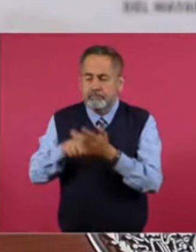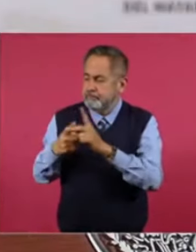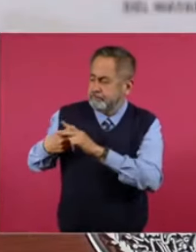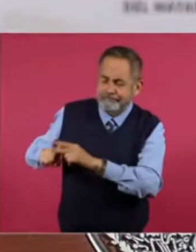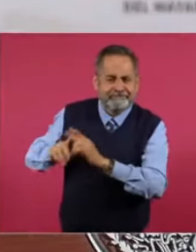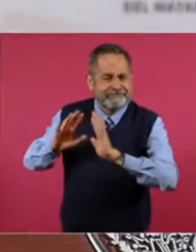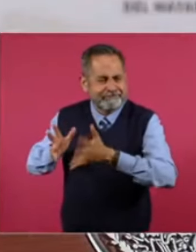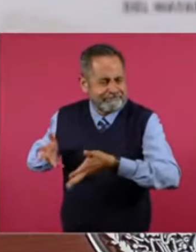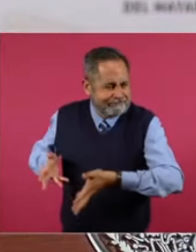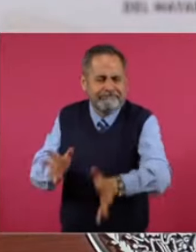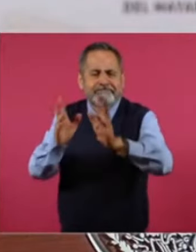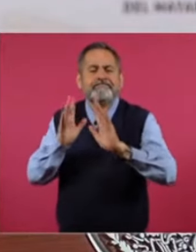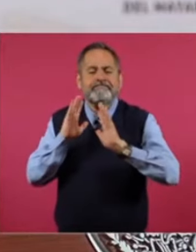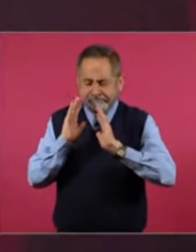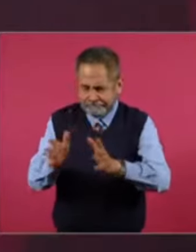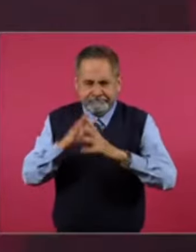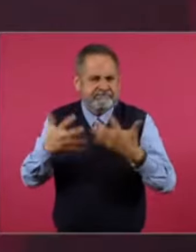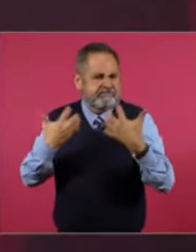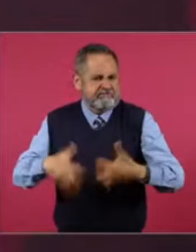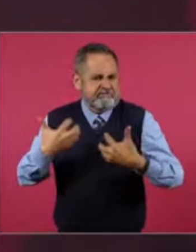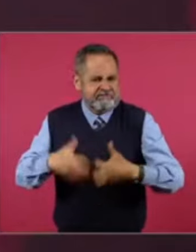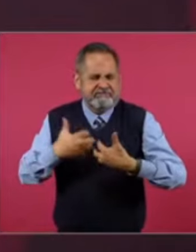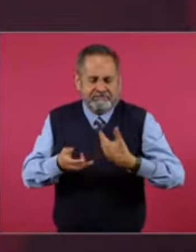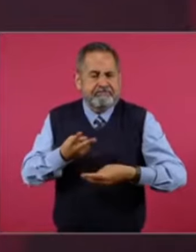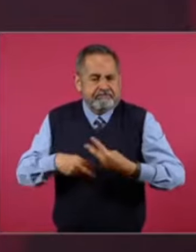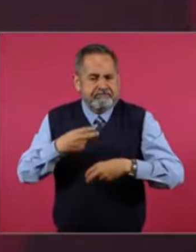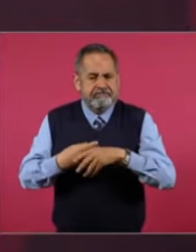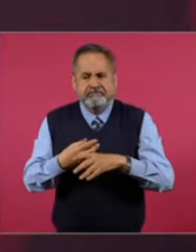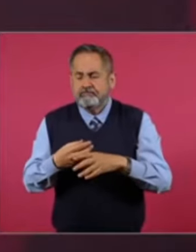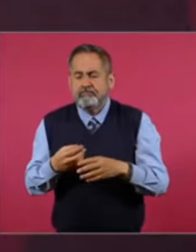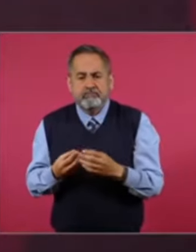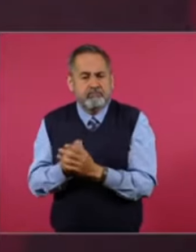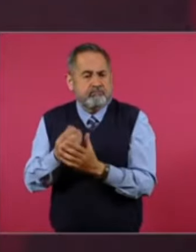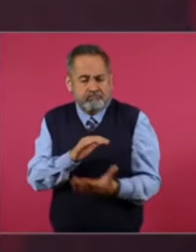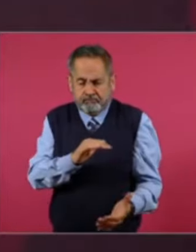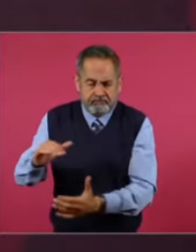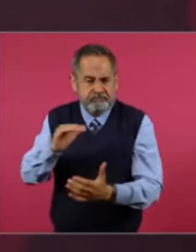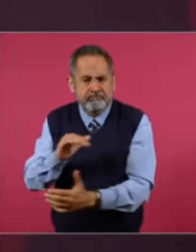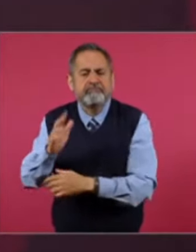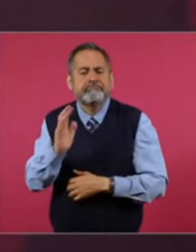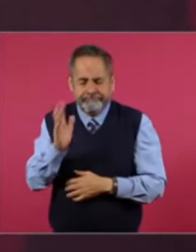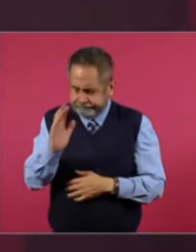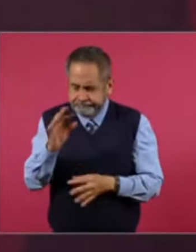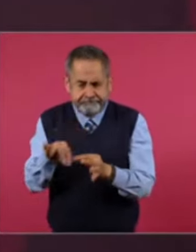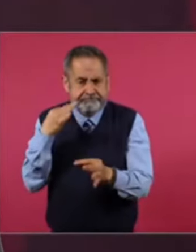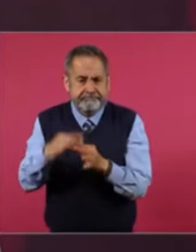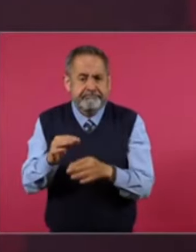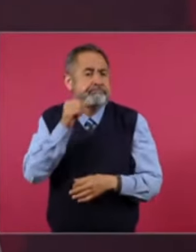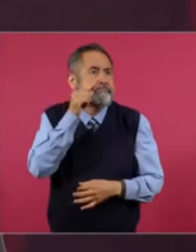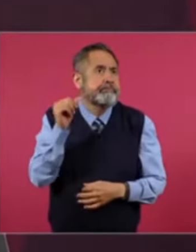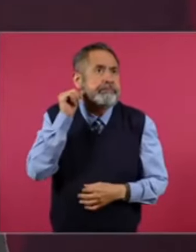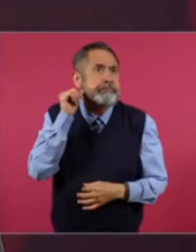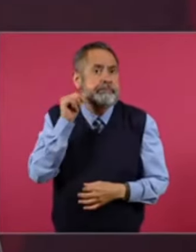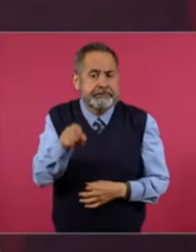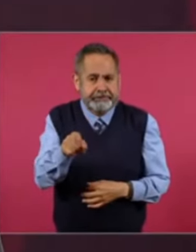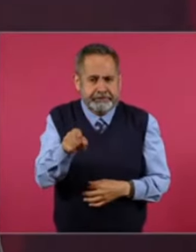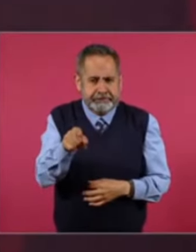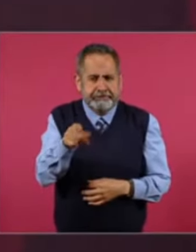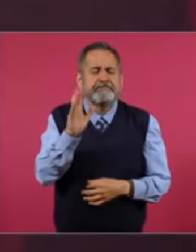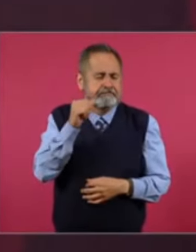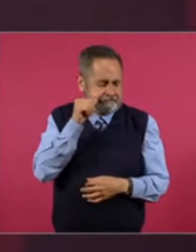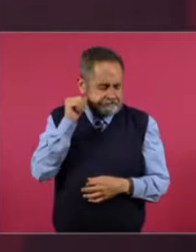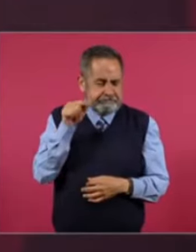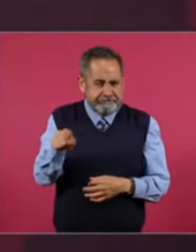ya está produciendo. De Dos Bocas. Ya. Ayer. Esa